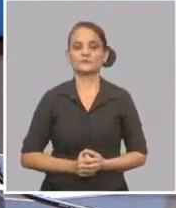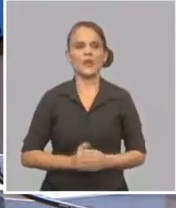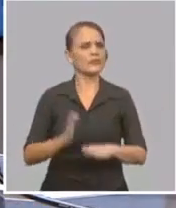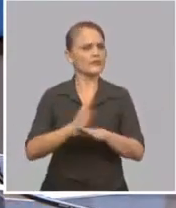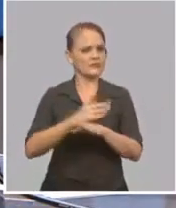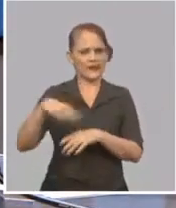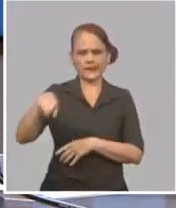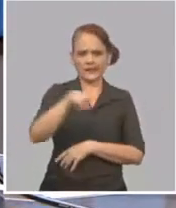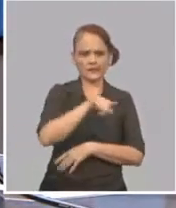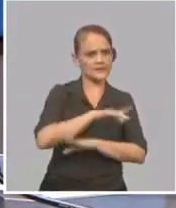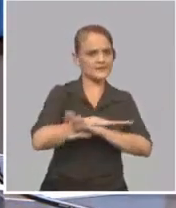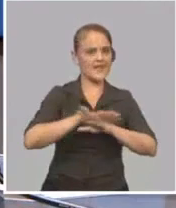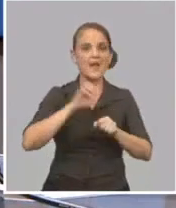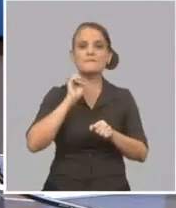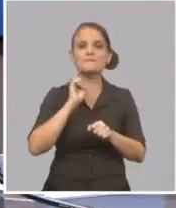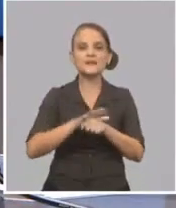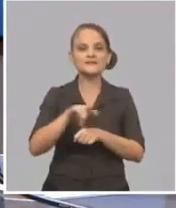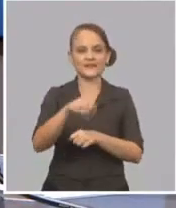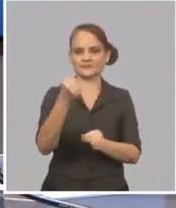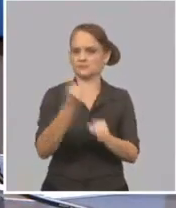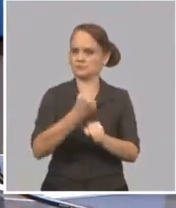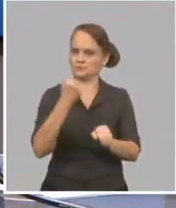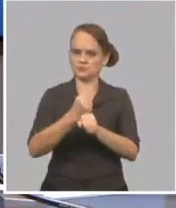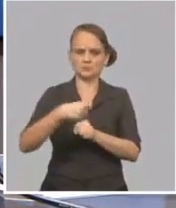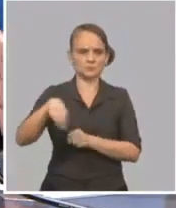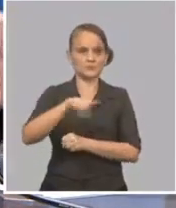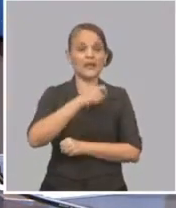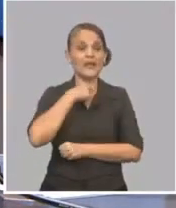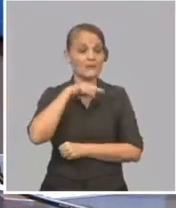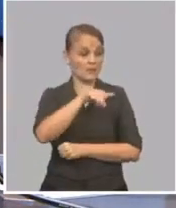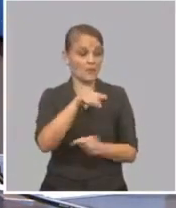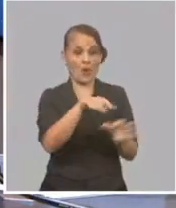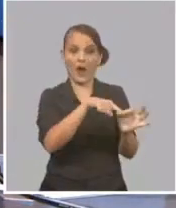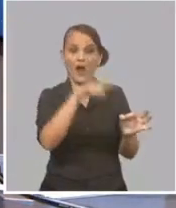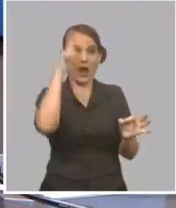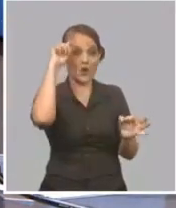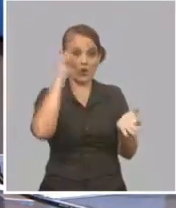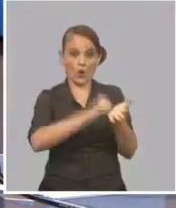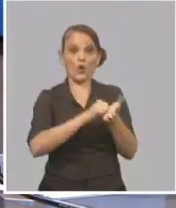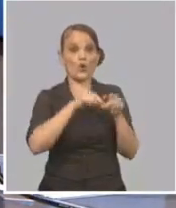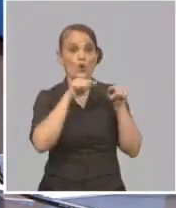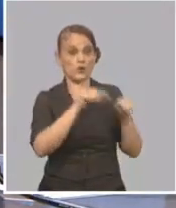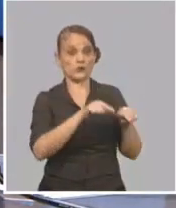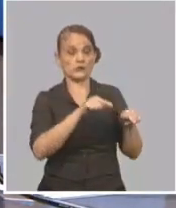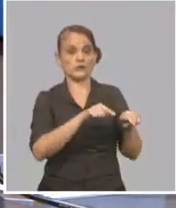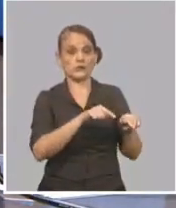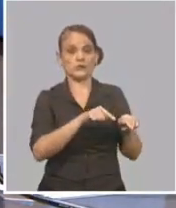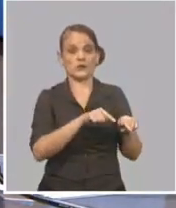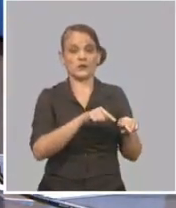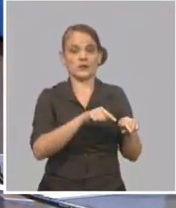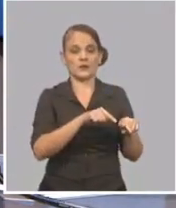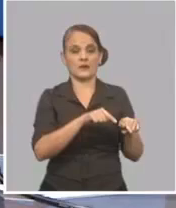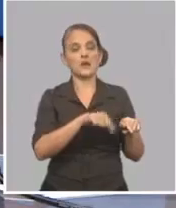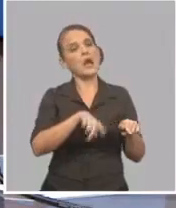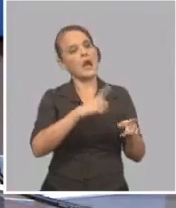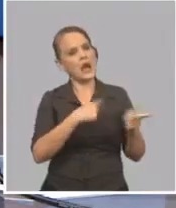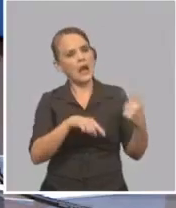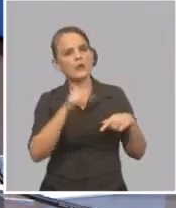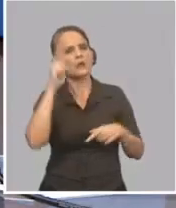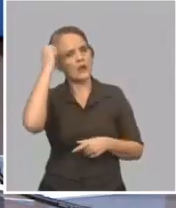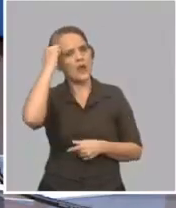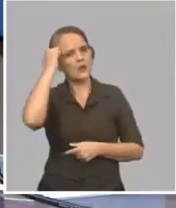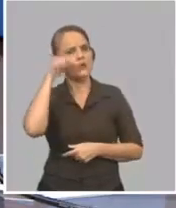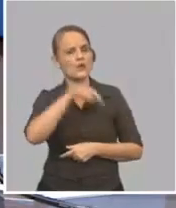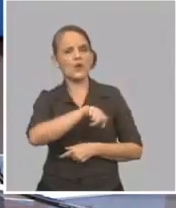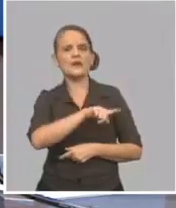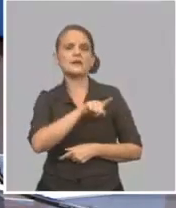laborales. Habíamos explicado que uno de los protocolos que hemos seguido en Cayo Coco es que los trabajadores tienen diferentes jornadas laborales,